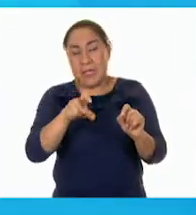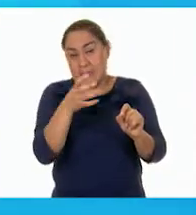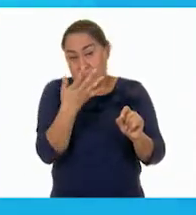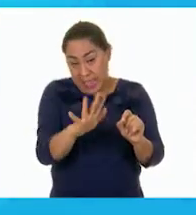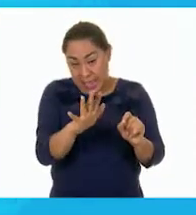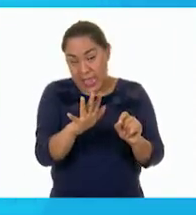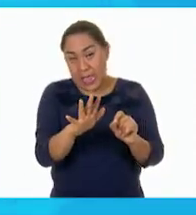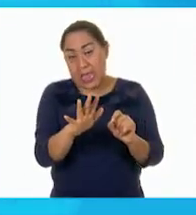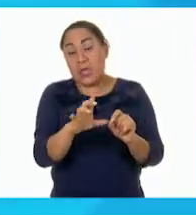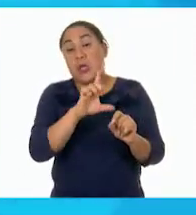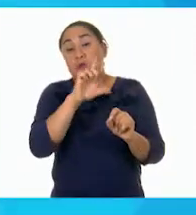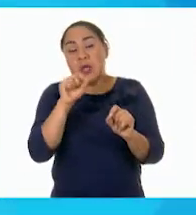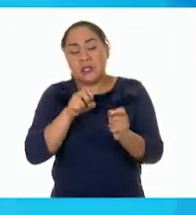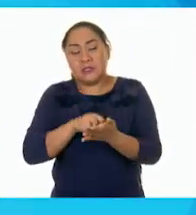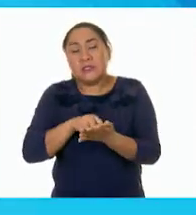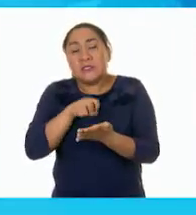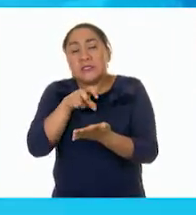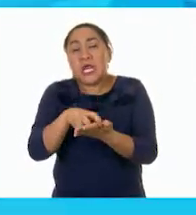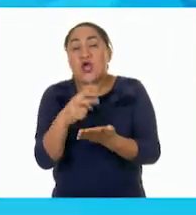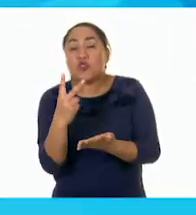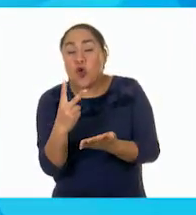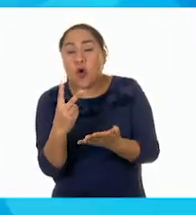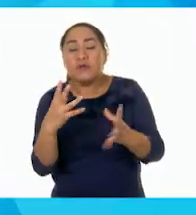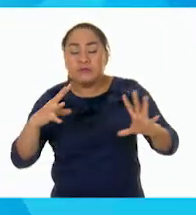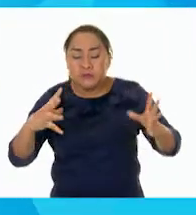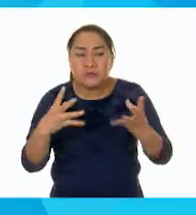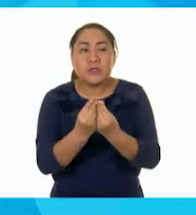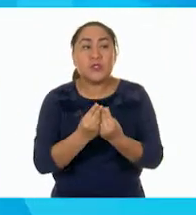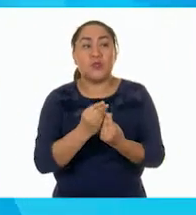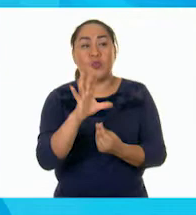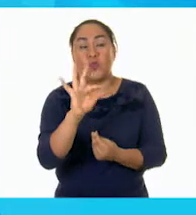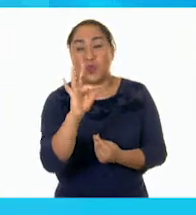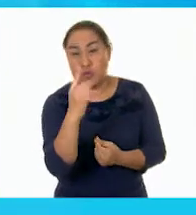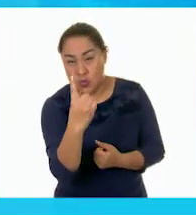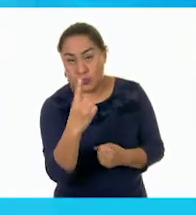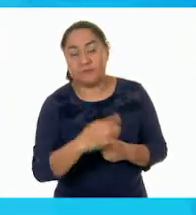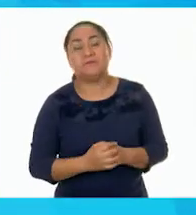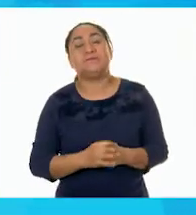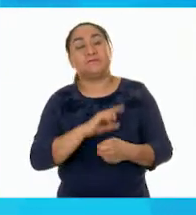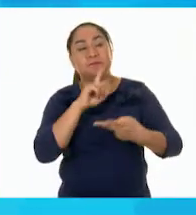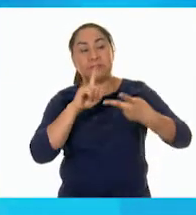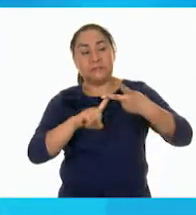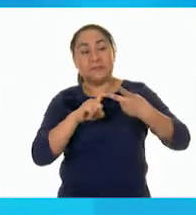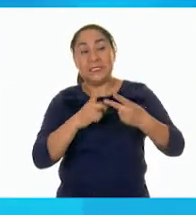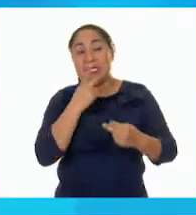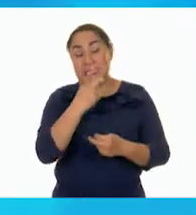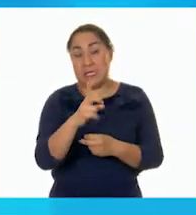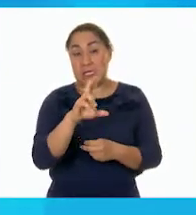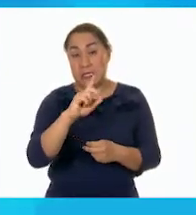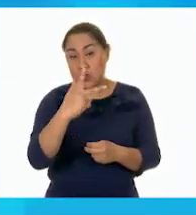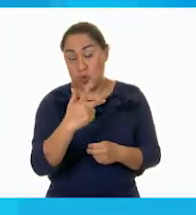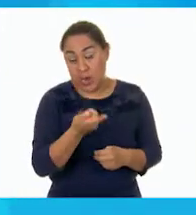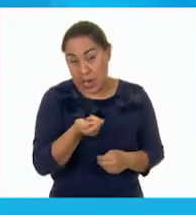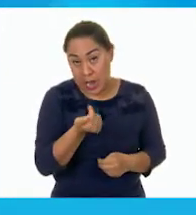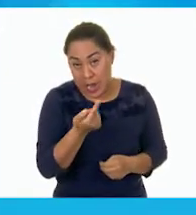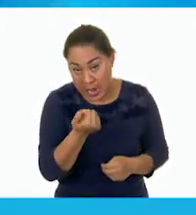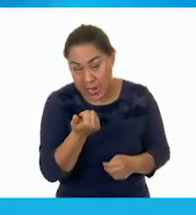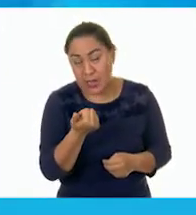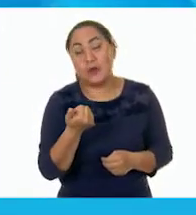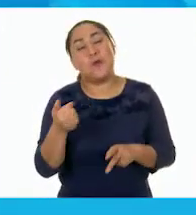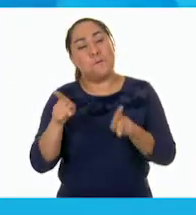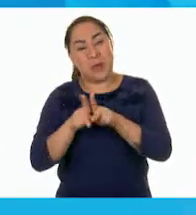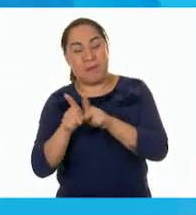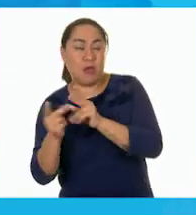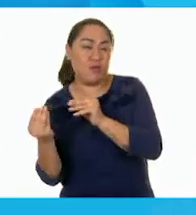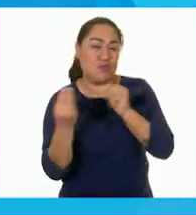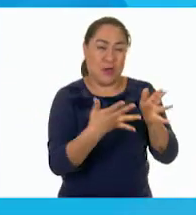son 12 y dice que el resultado son 41. En el segundo de Raúl, que son las 38 canicas, su primo le